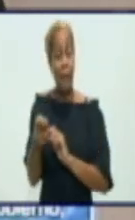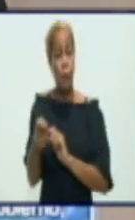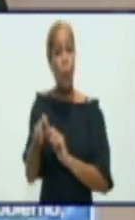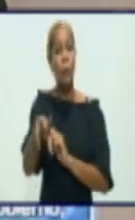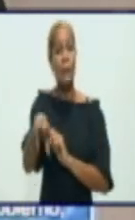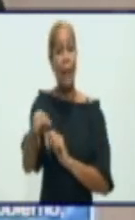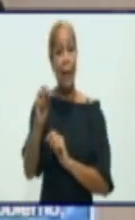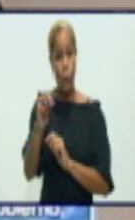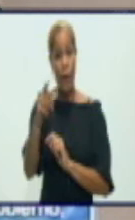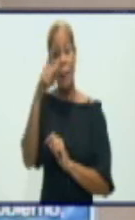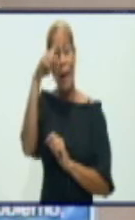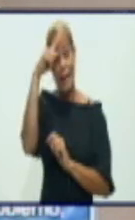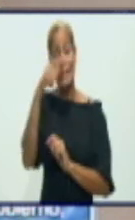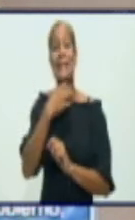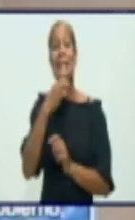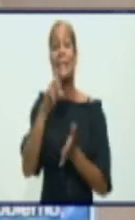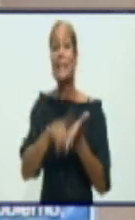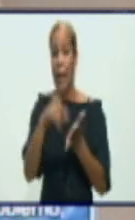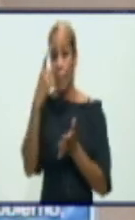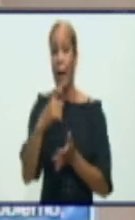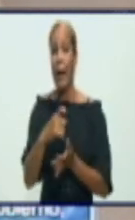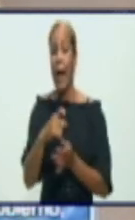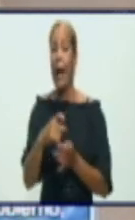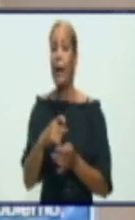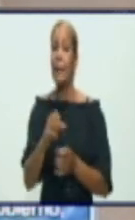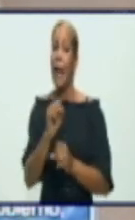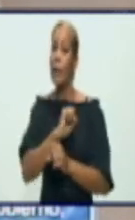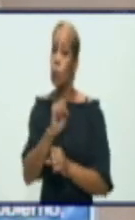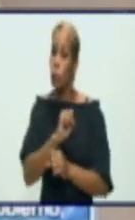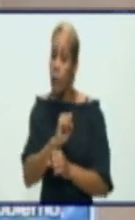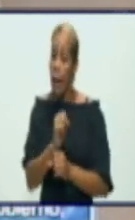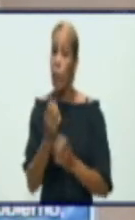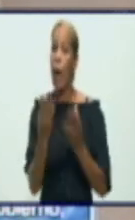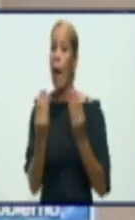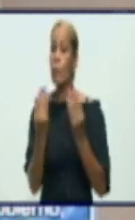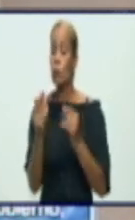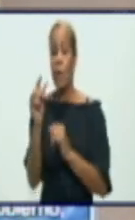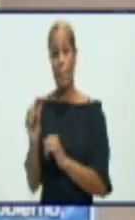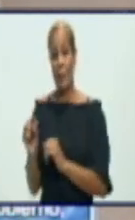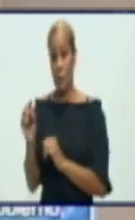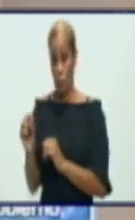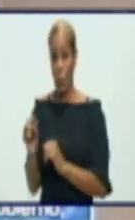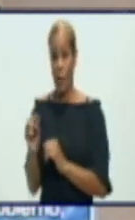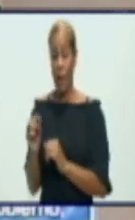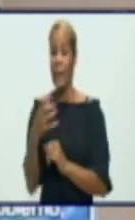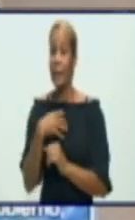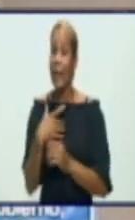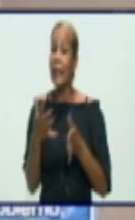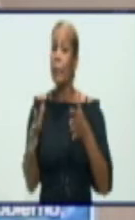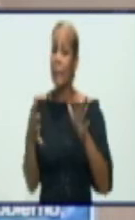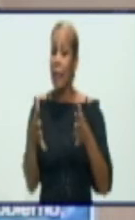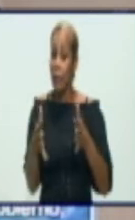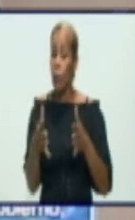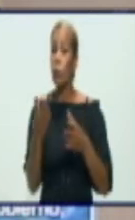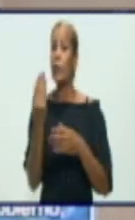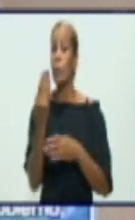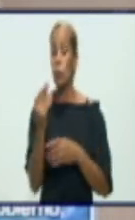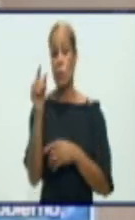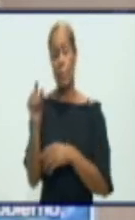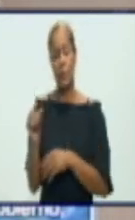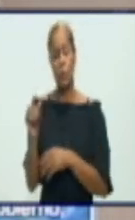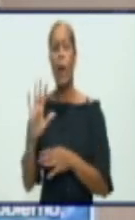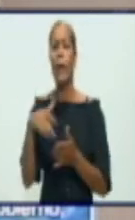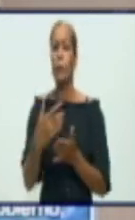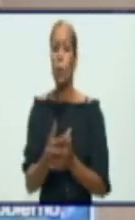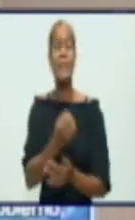asustaron a mucha gente. Entonces, nosotros tenemos que también saber que en condiciones de que el esfuerzo que hace nuestro